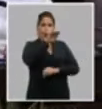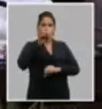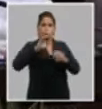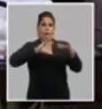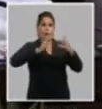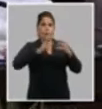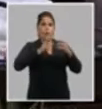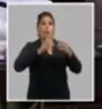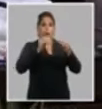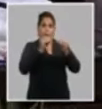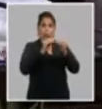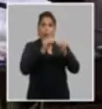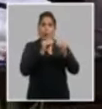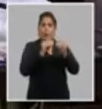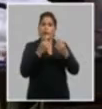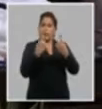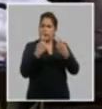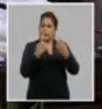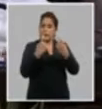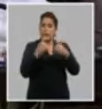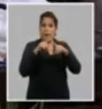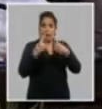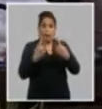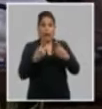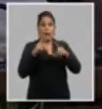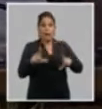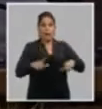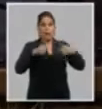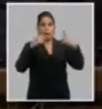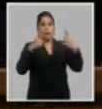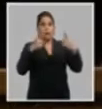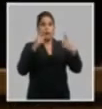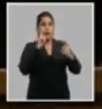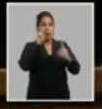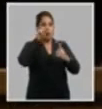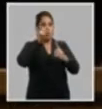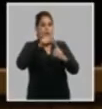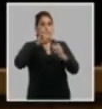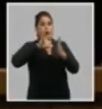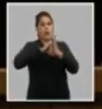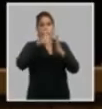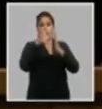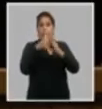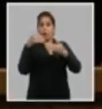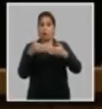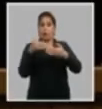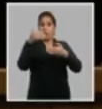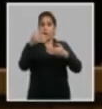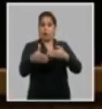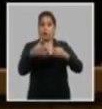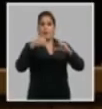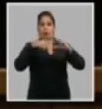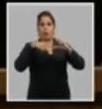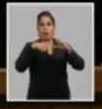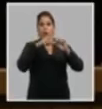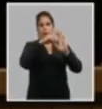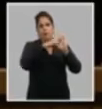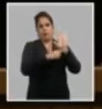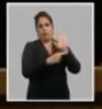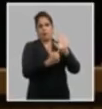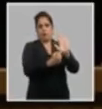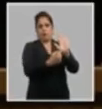y mecanismos que resulten necesarios en cumplimiento de los propósitos o proyecciones contenidas en esta resolución